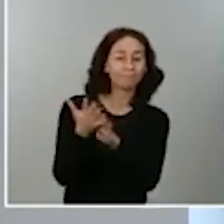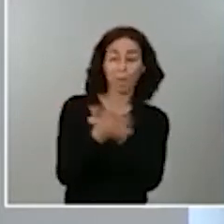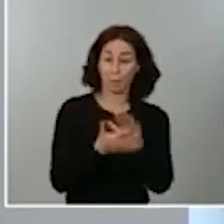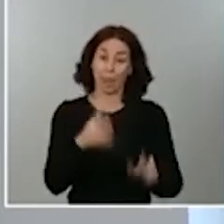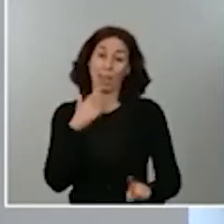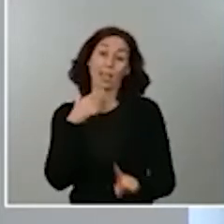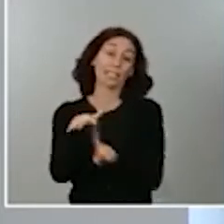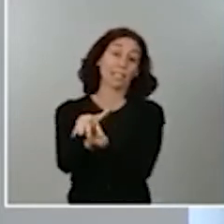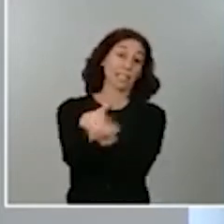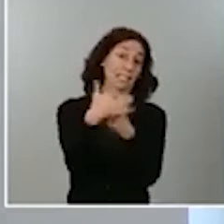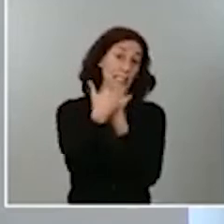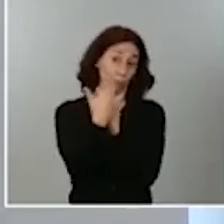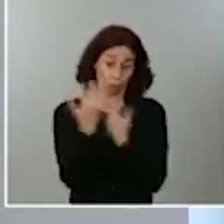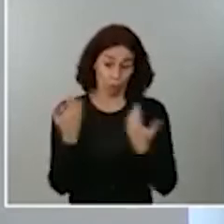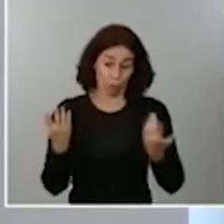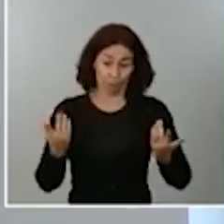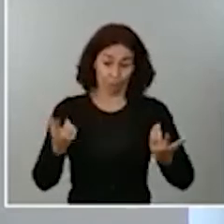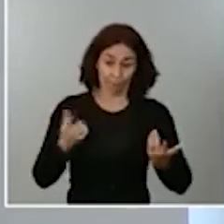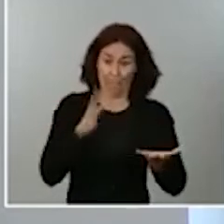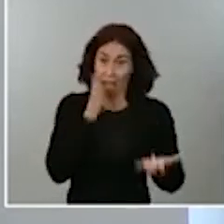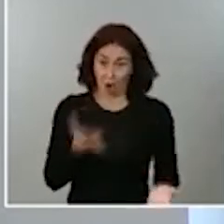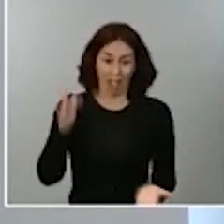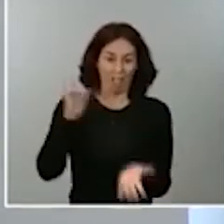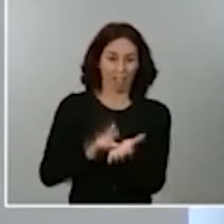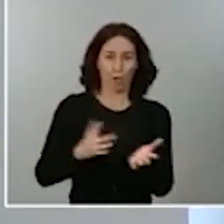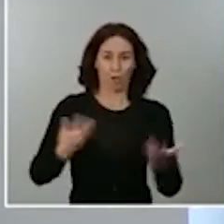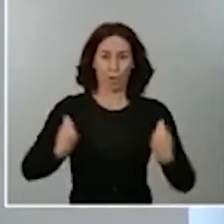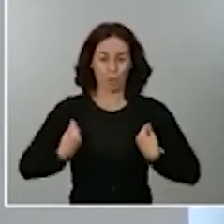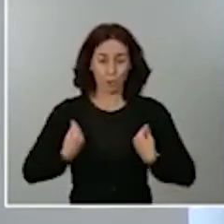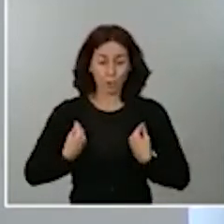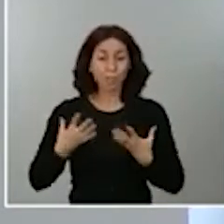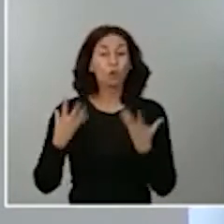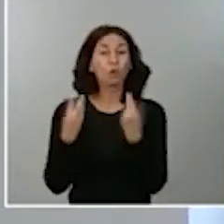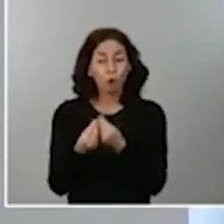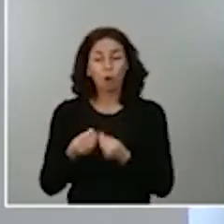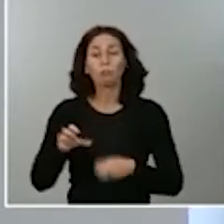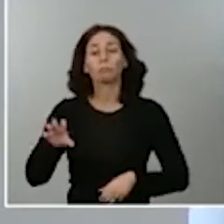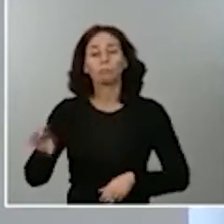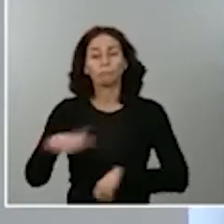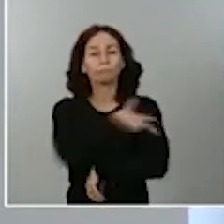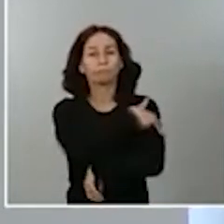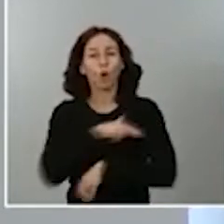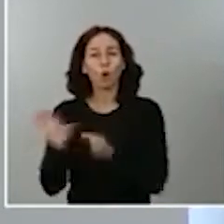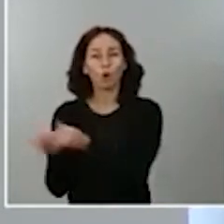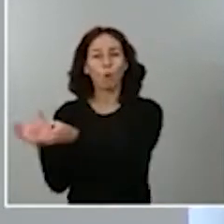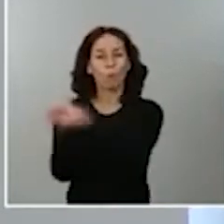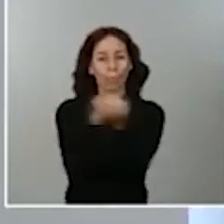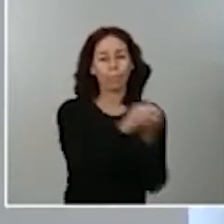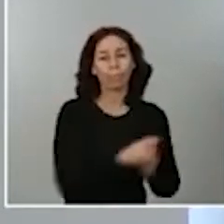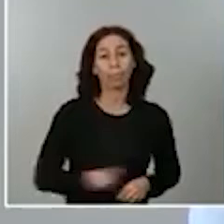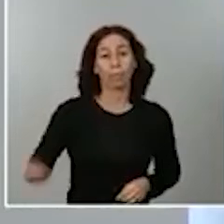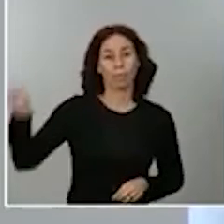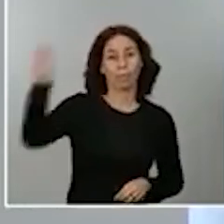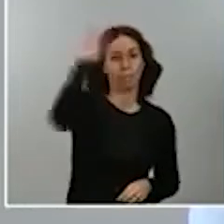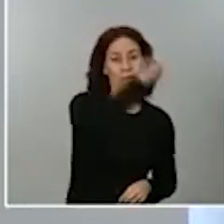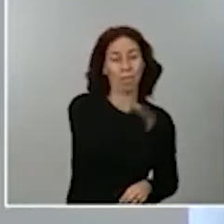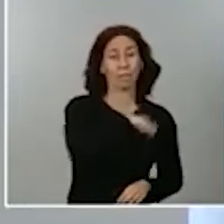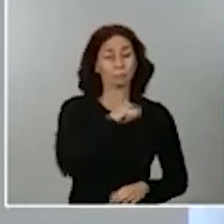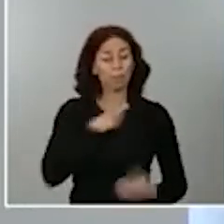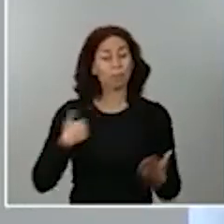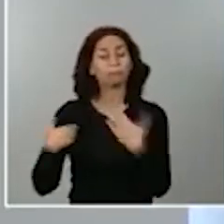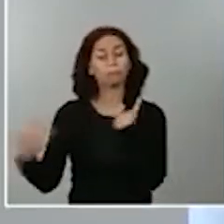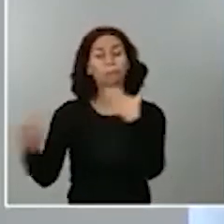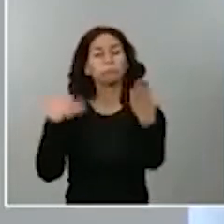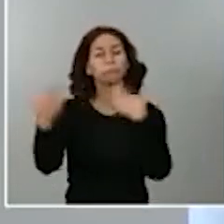en que nos encontramos, con todas las comandancias de España y poder intercambiar opiniones